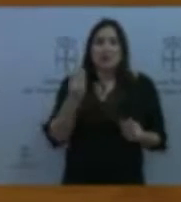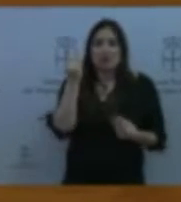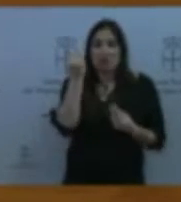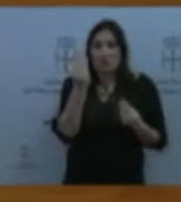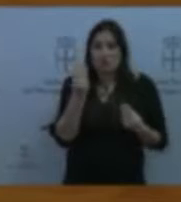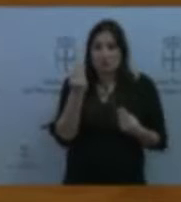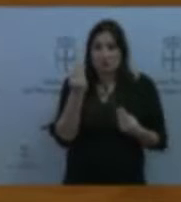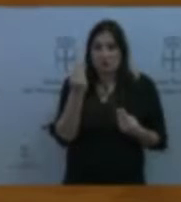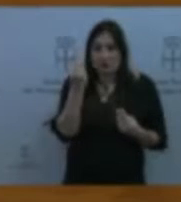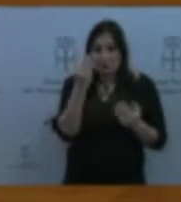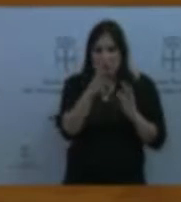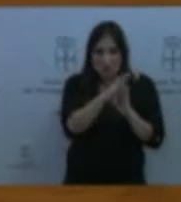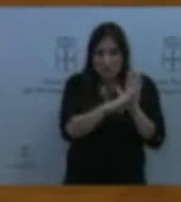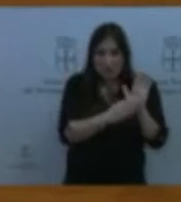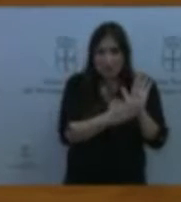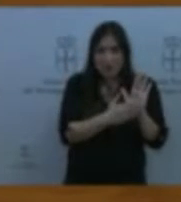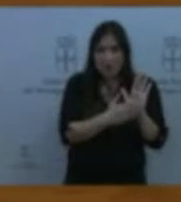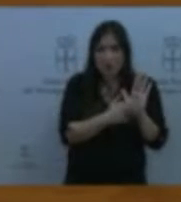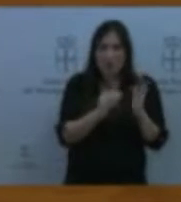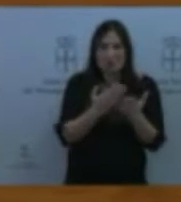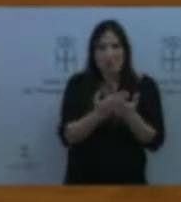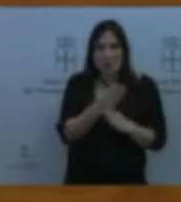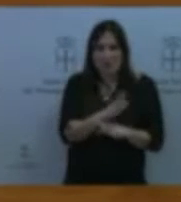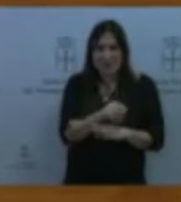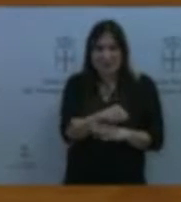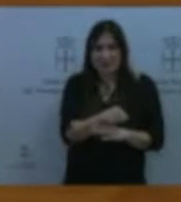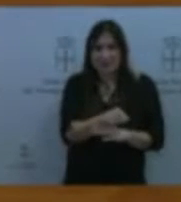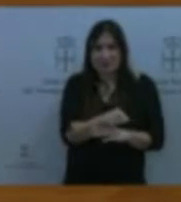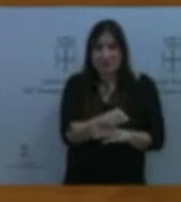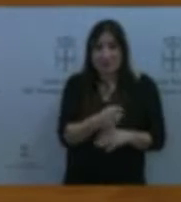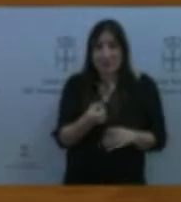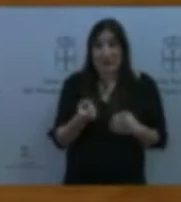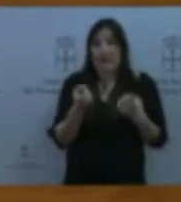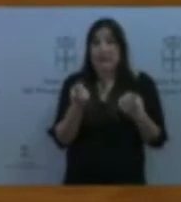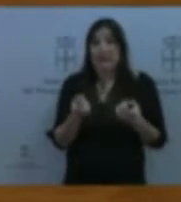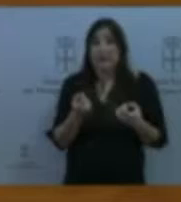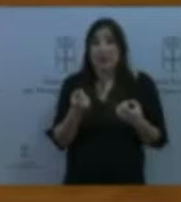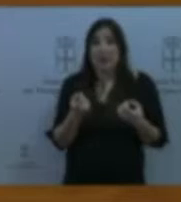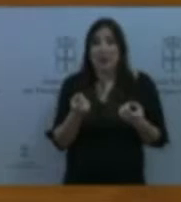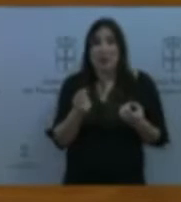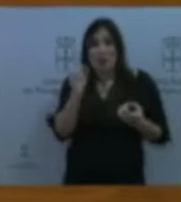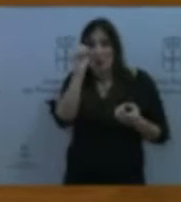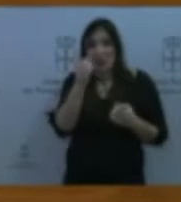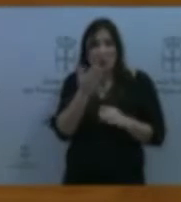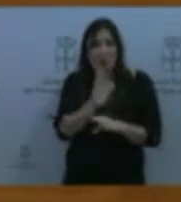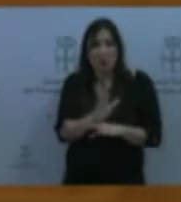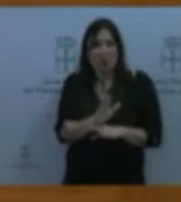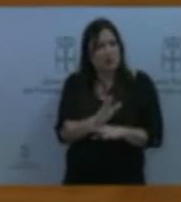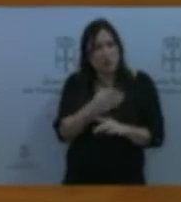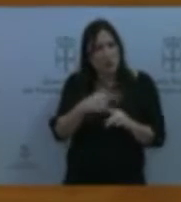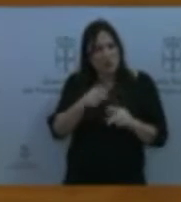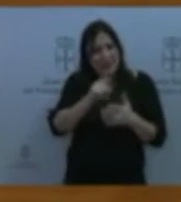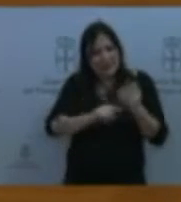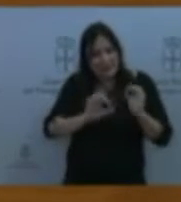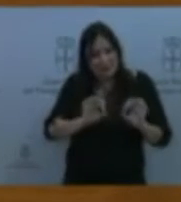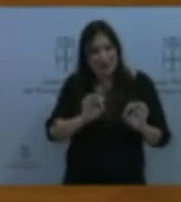propuestas como esta que lo único que intentan es reflejar una postura, sino en las cuestiones concretas donde se ve cuáles son las actitudes de cada uno de